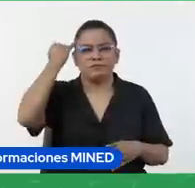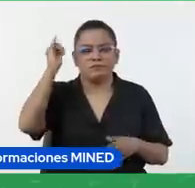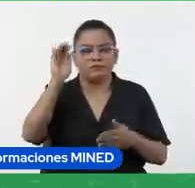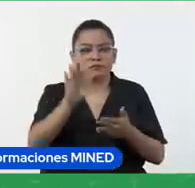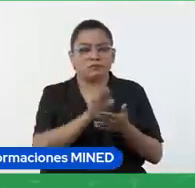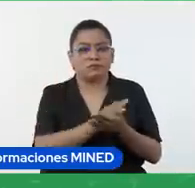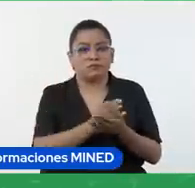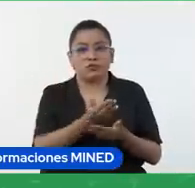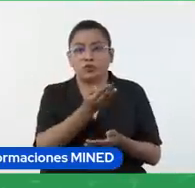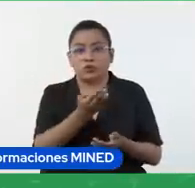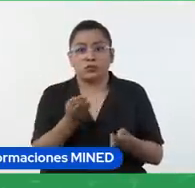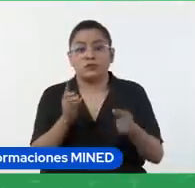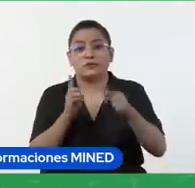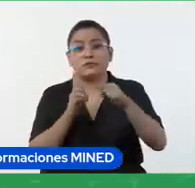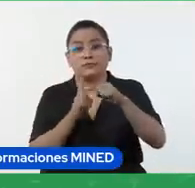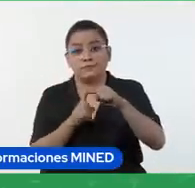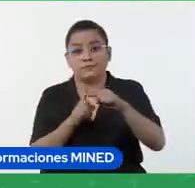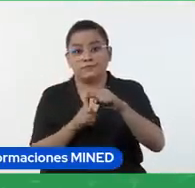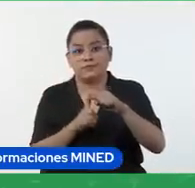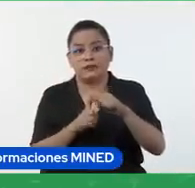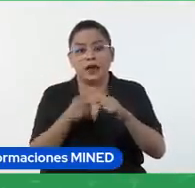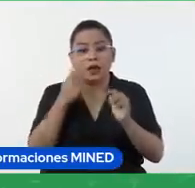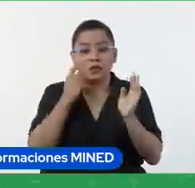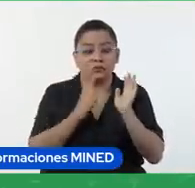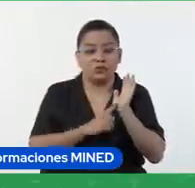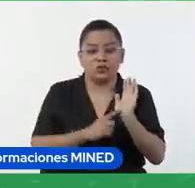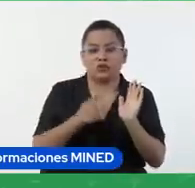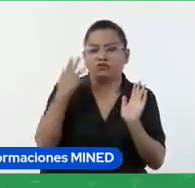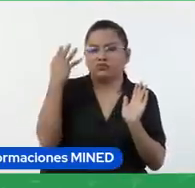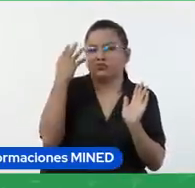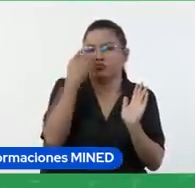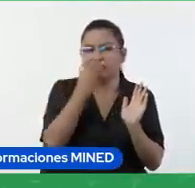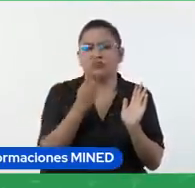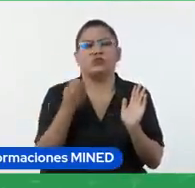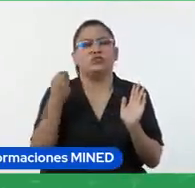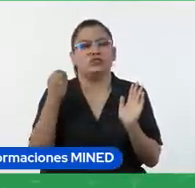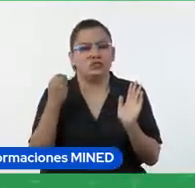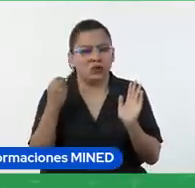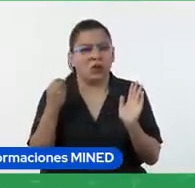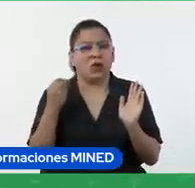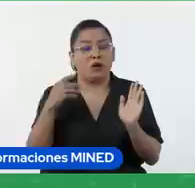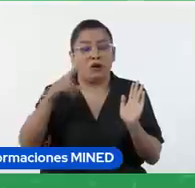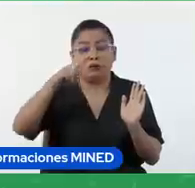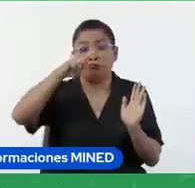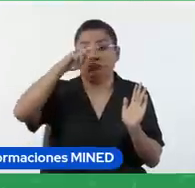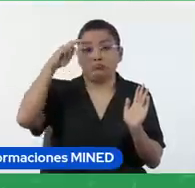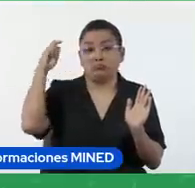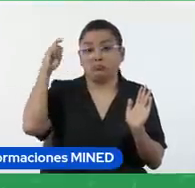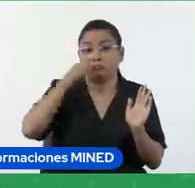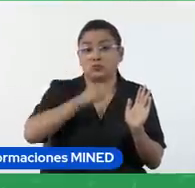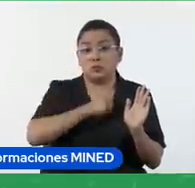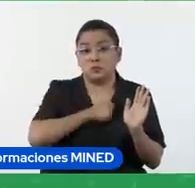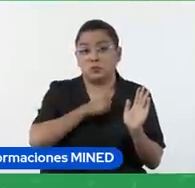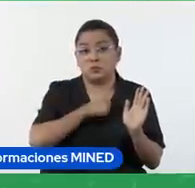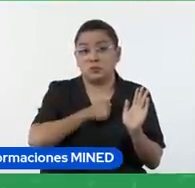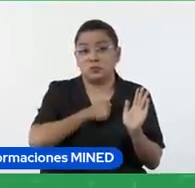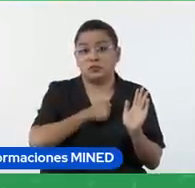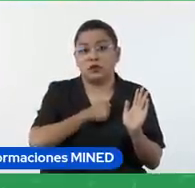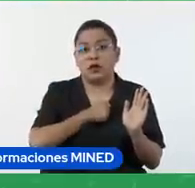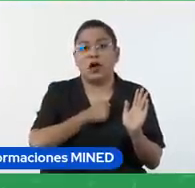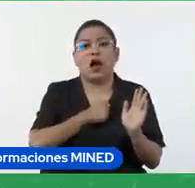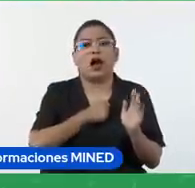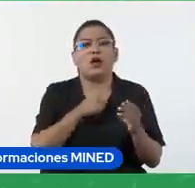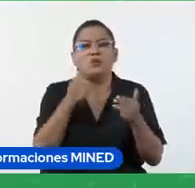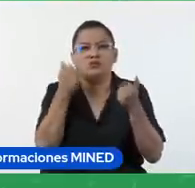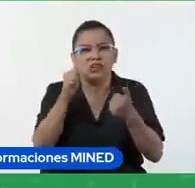lo positivo así como miren qué bien está resultando este trabajo qué buena reflexión